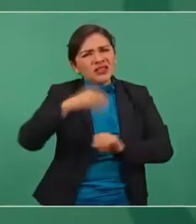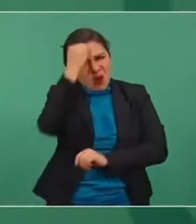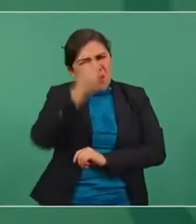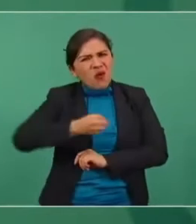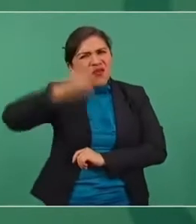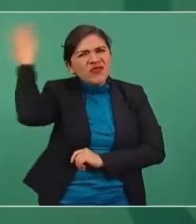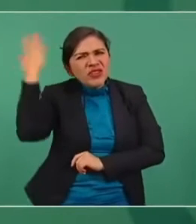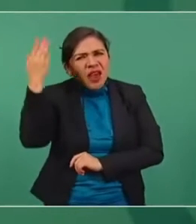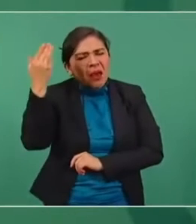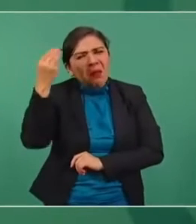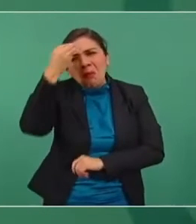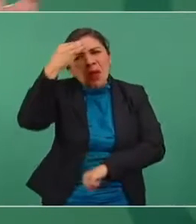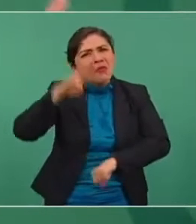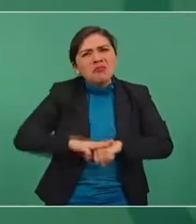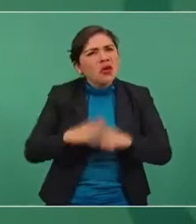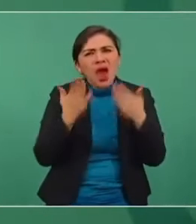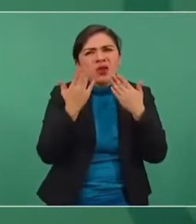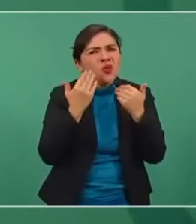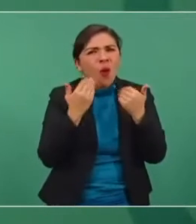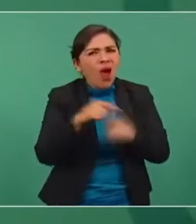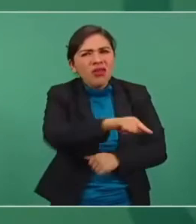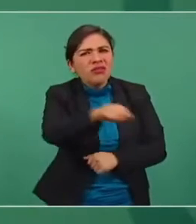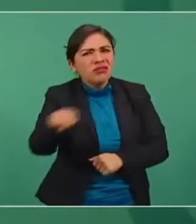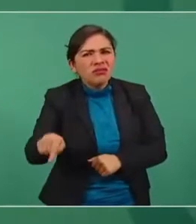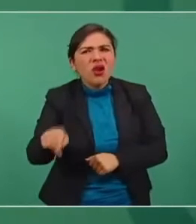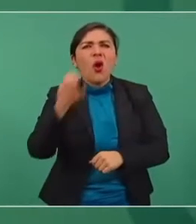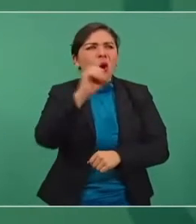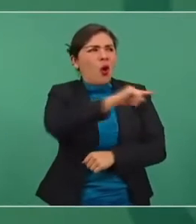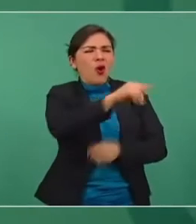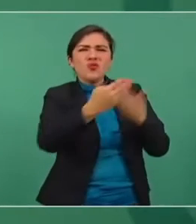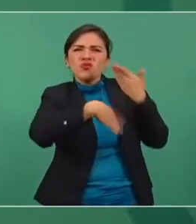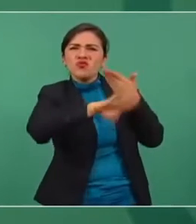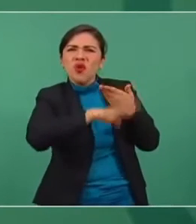en nuestros adversarios.